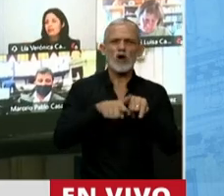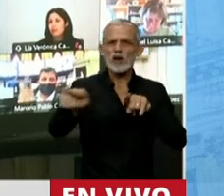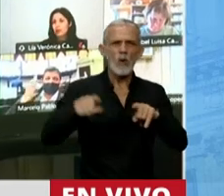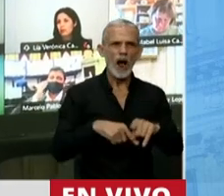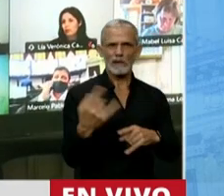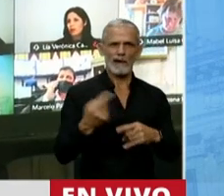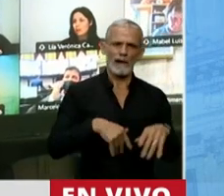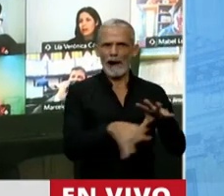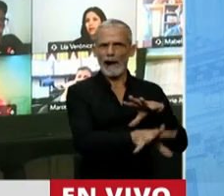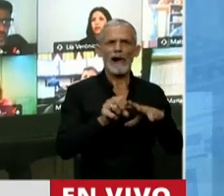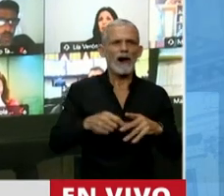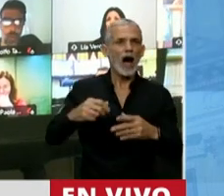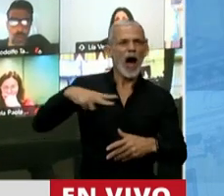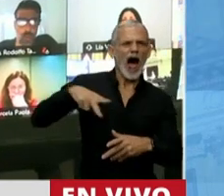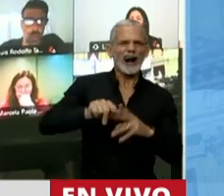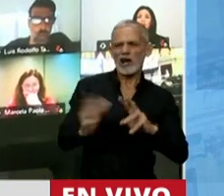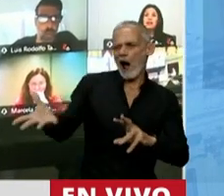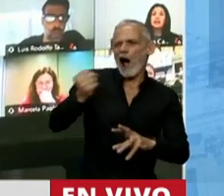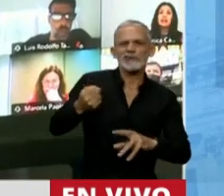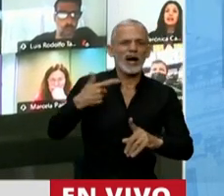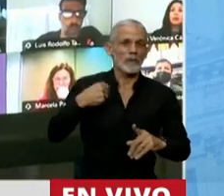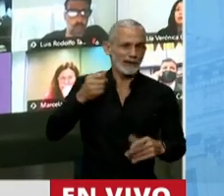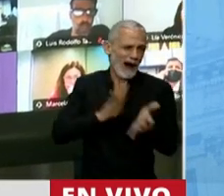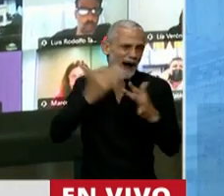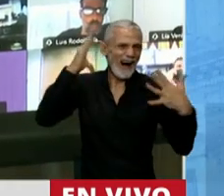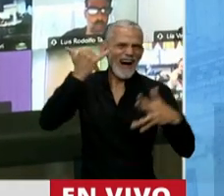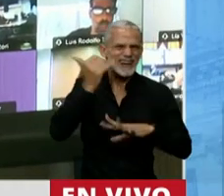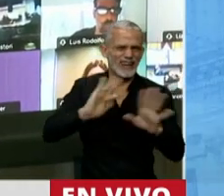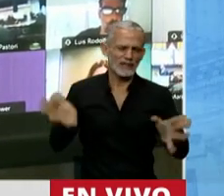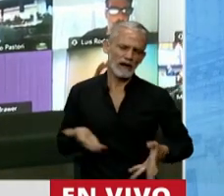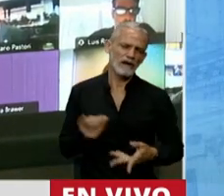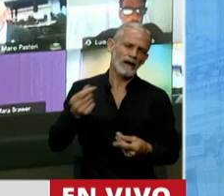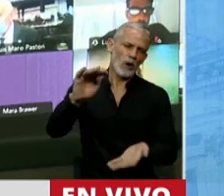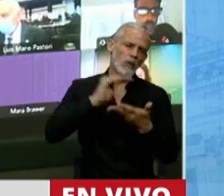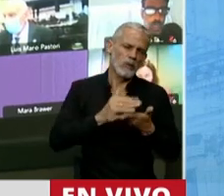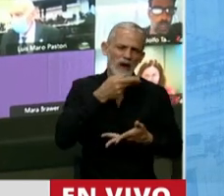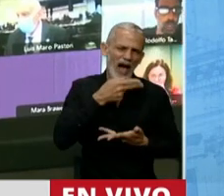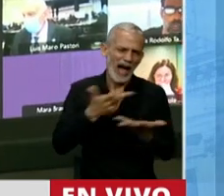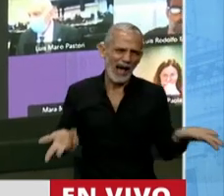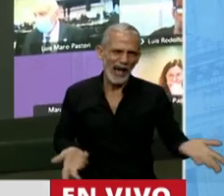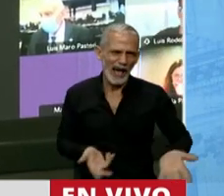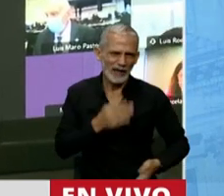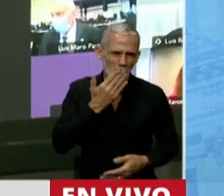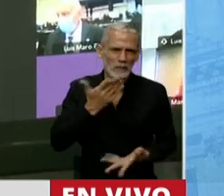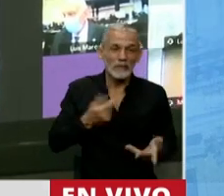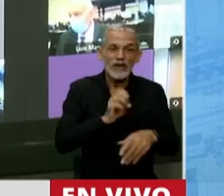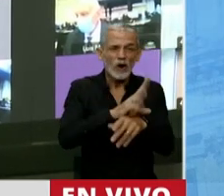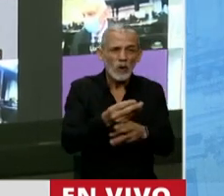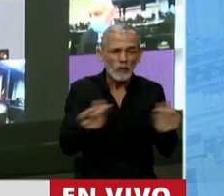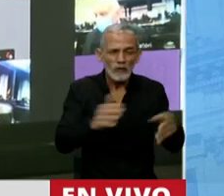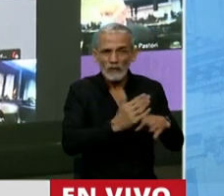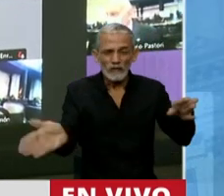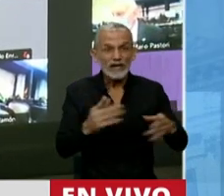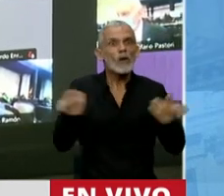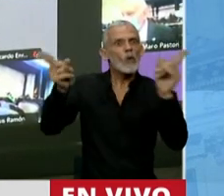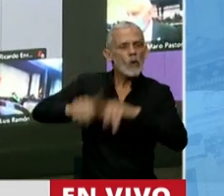metimos la mano en el bolso a los grupos concentrados en la riqueza. No vamos a juntar una moneda, Presidenta. Y va a haber pasado la pandemia y va a venir la